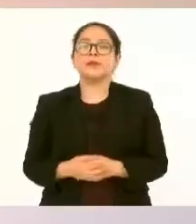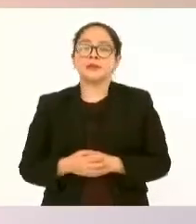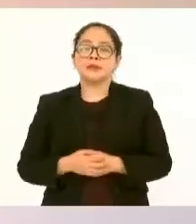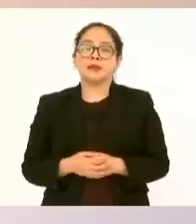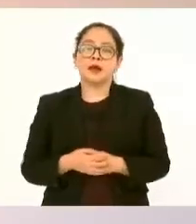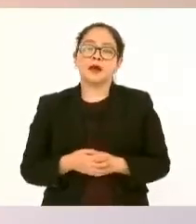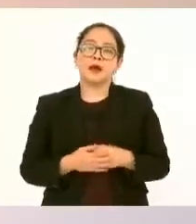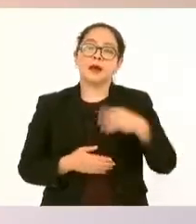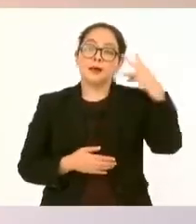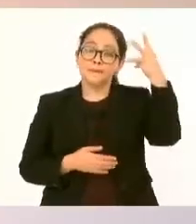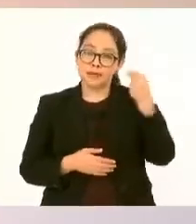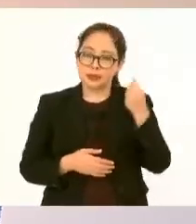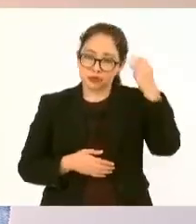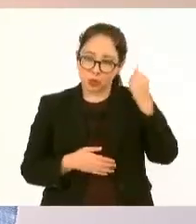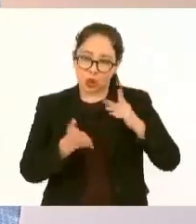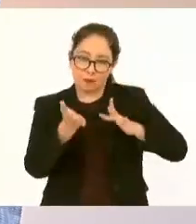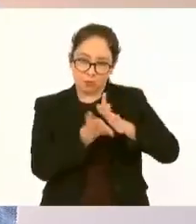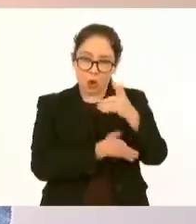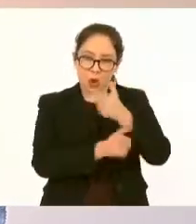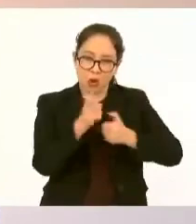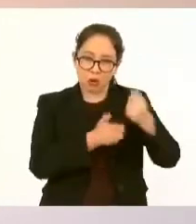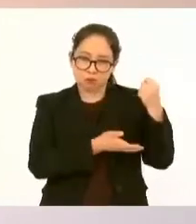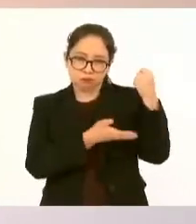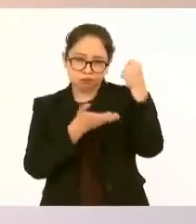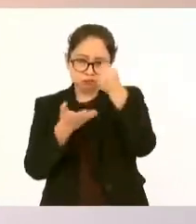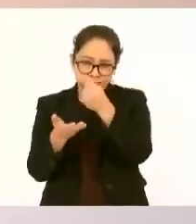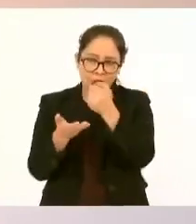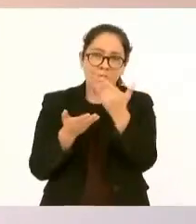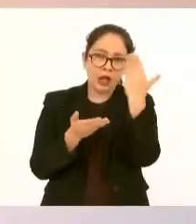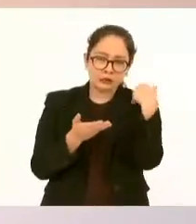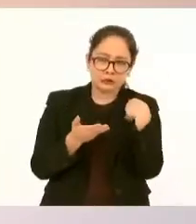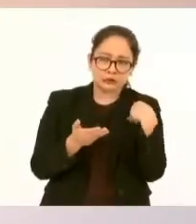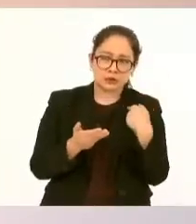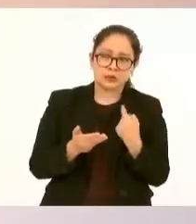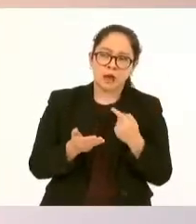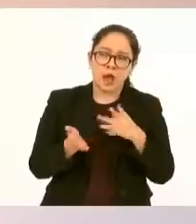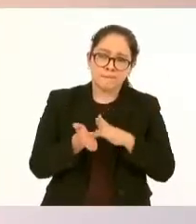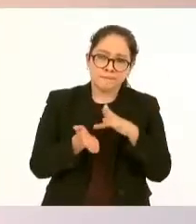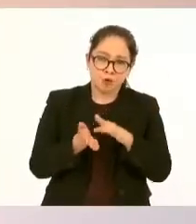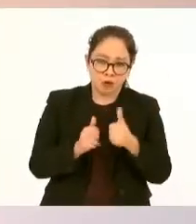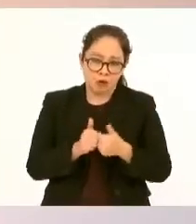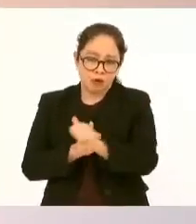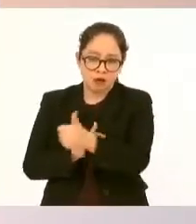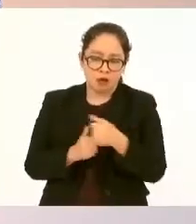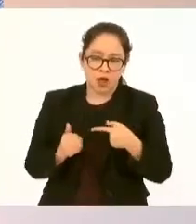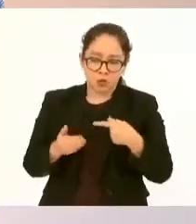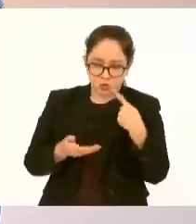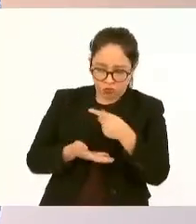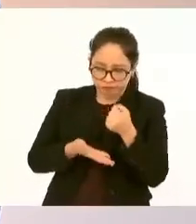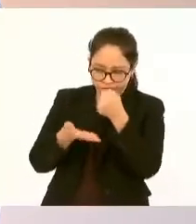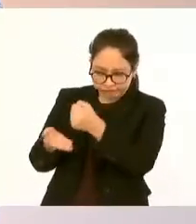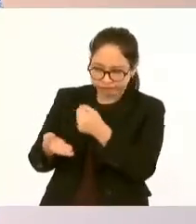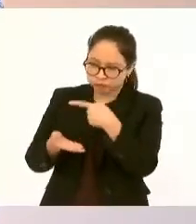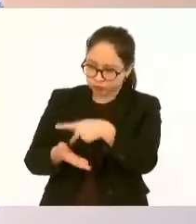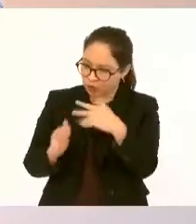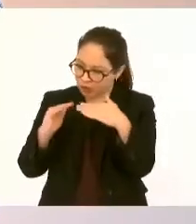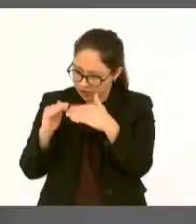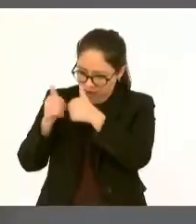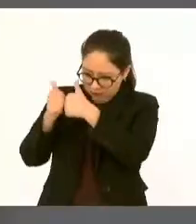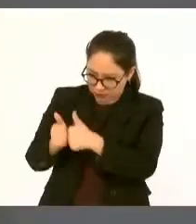ya los adultos mayores pudieron estar en sus casas con sus familiares,